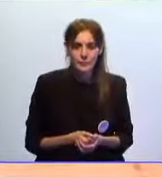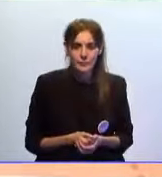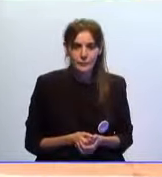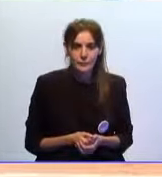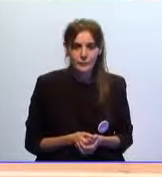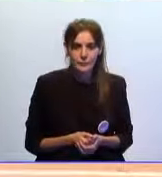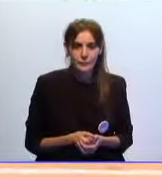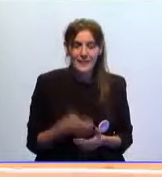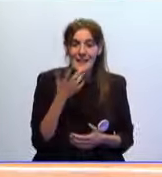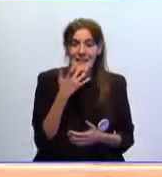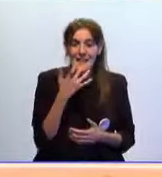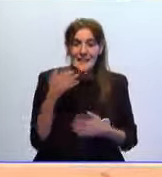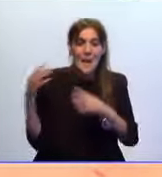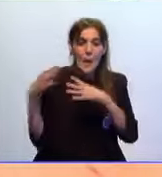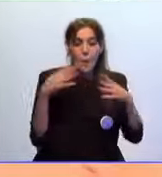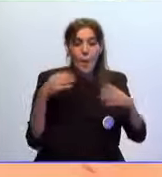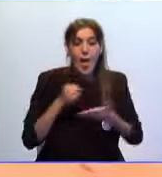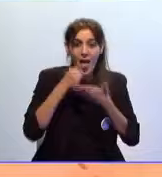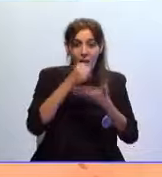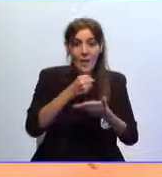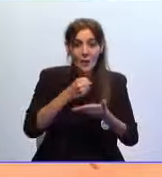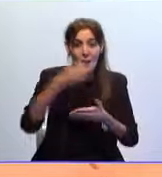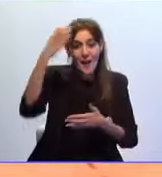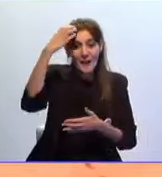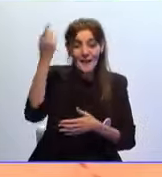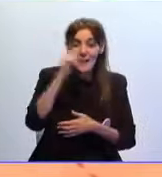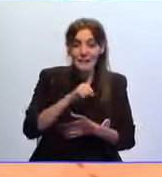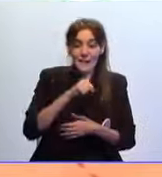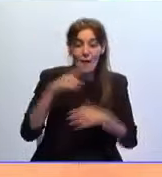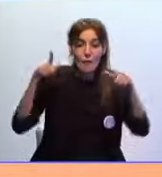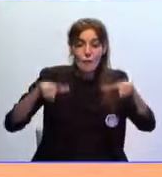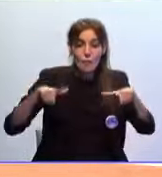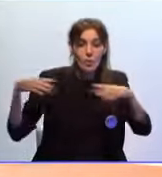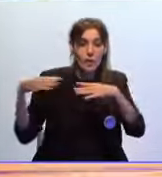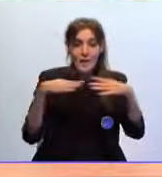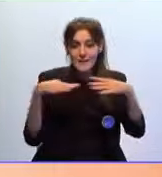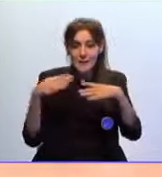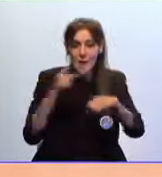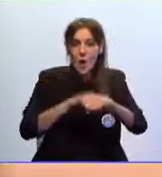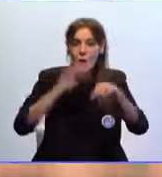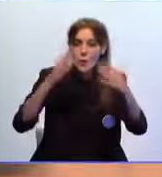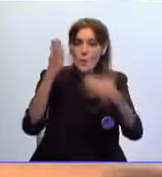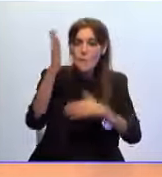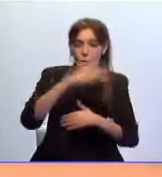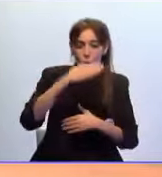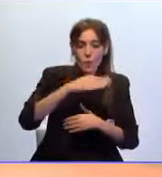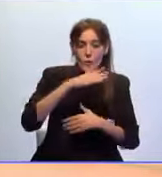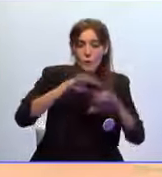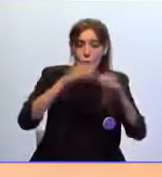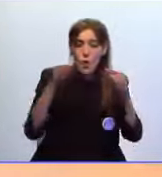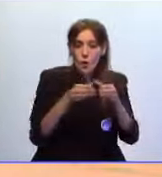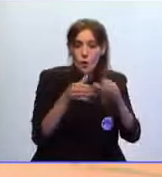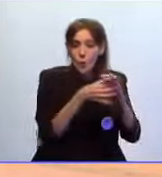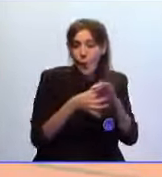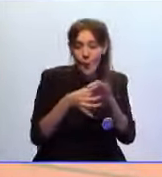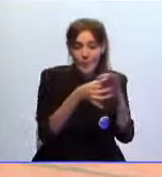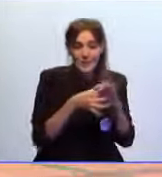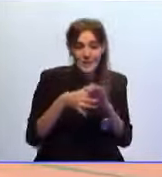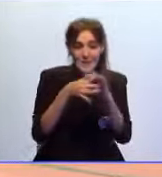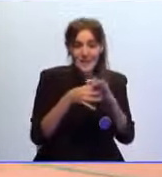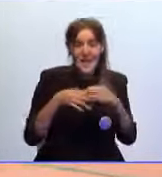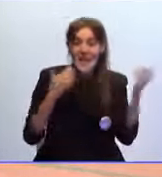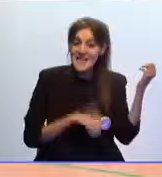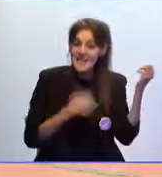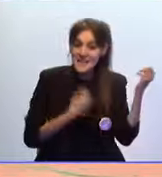Si disputa partido de Copa del Rey la Unión África Ceutí de fútbol sala desde las 9 menos cuarto el conjunto unionista juega en tierras